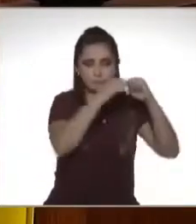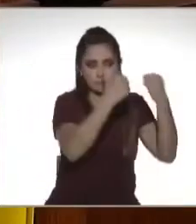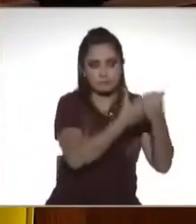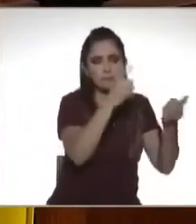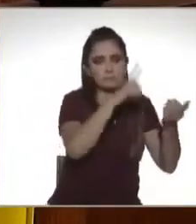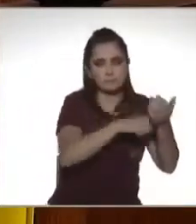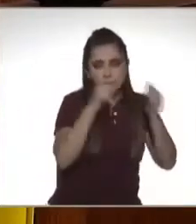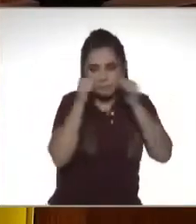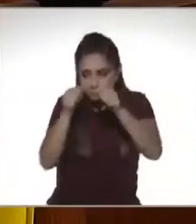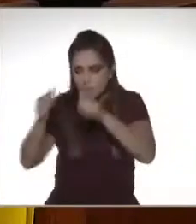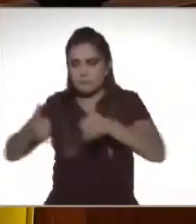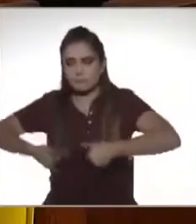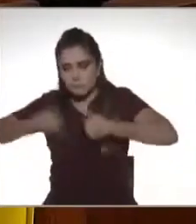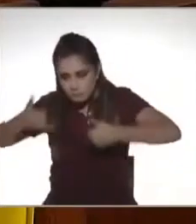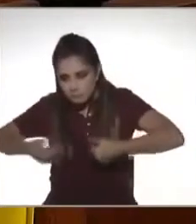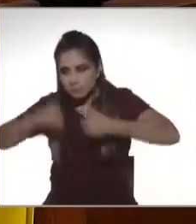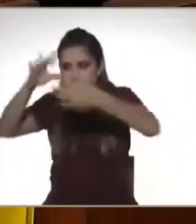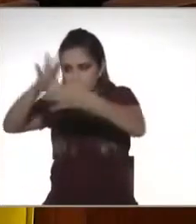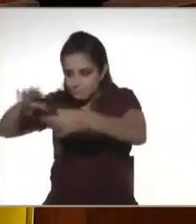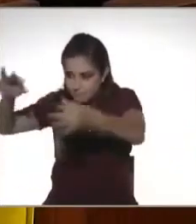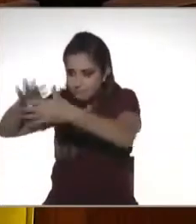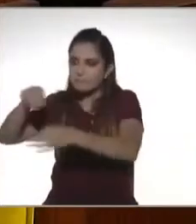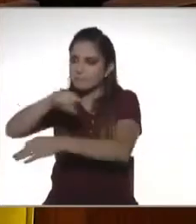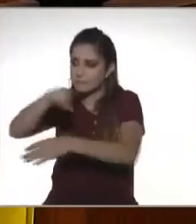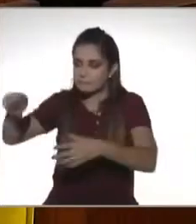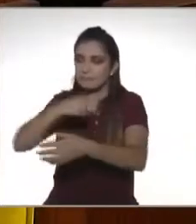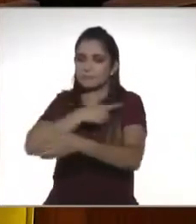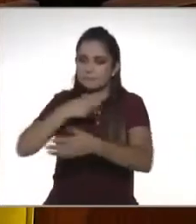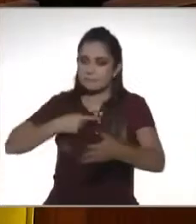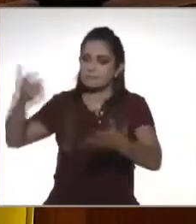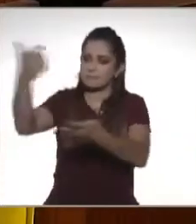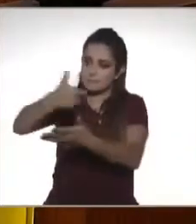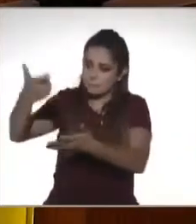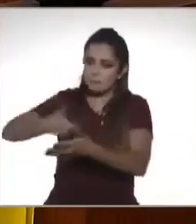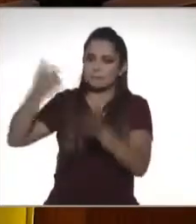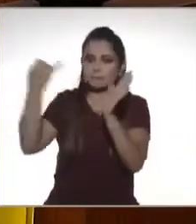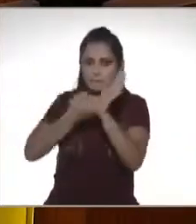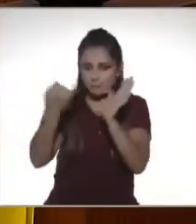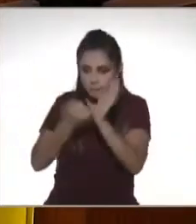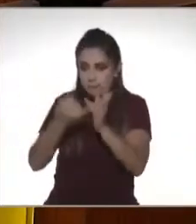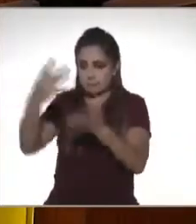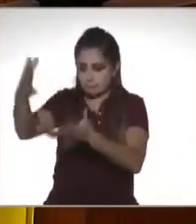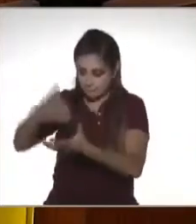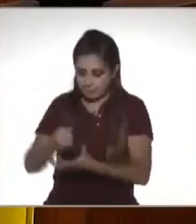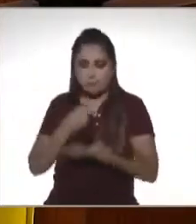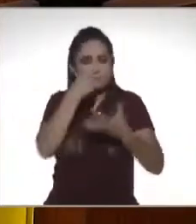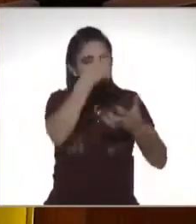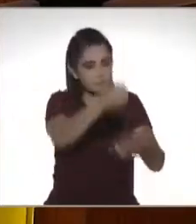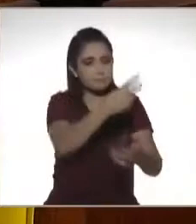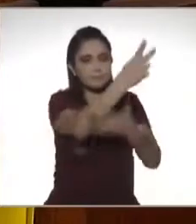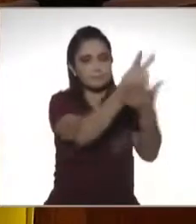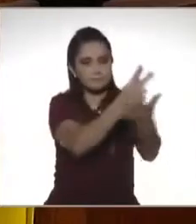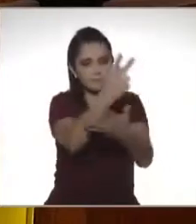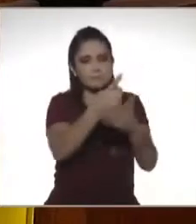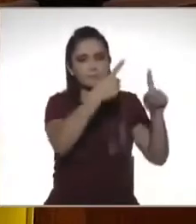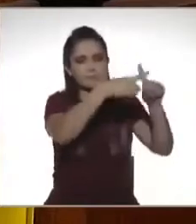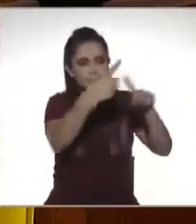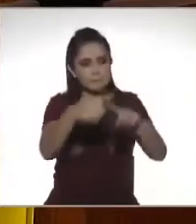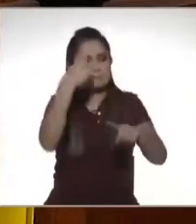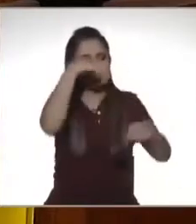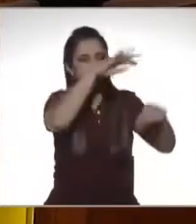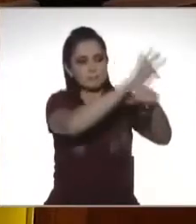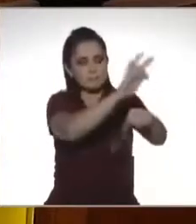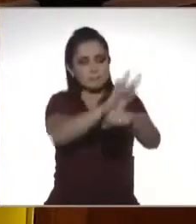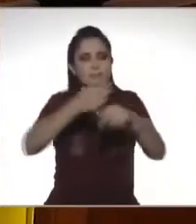atención a los jóvenes, tenemos que atender a todas las personas que no están involucradas para ayudar. Creo que esta figura de profesionales del área,